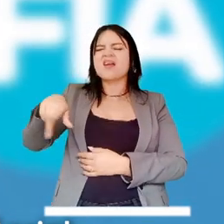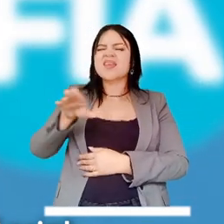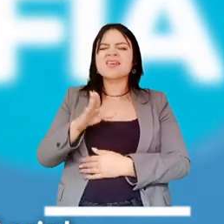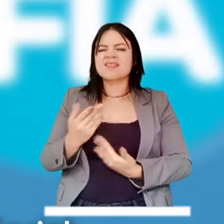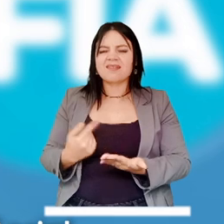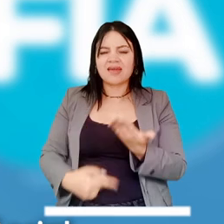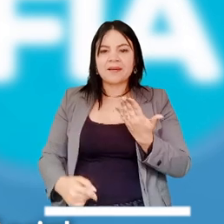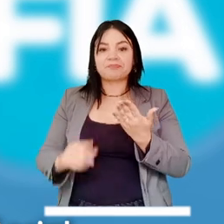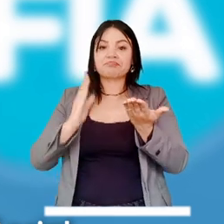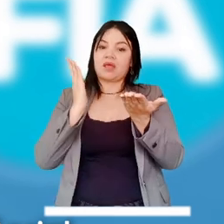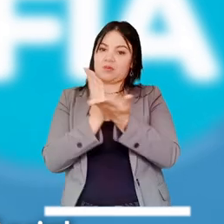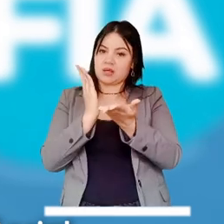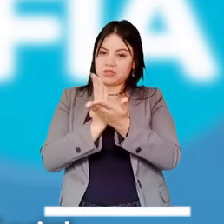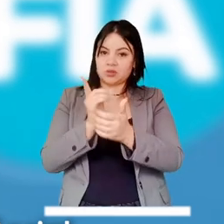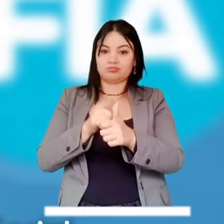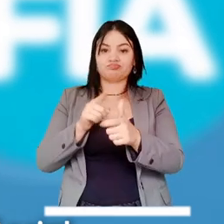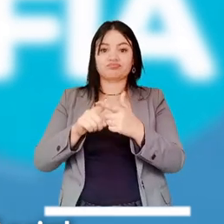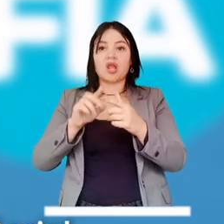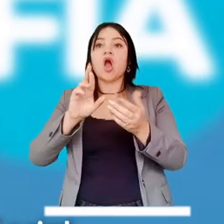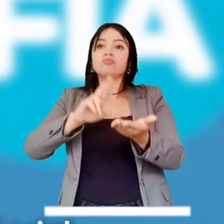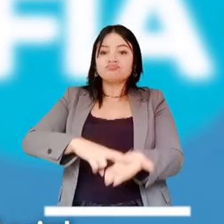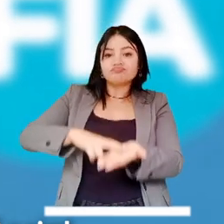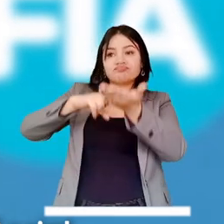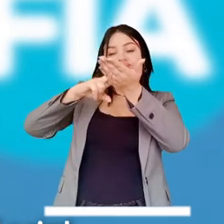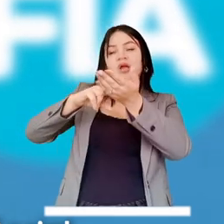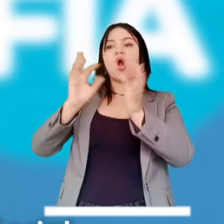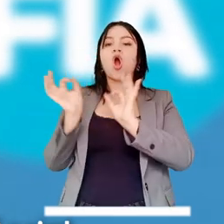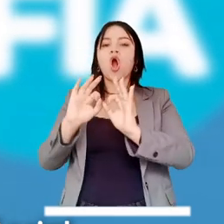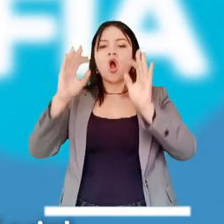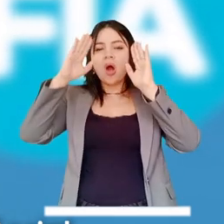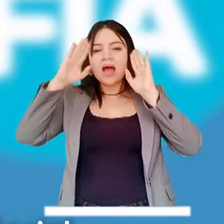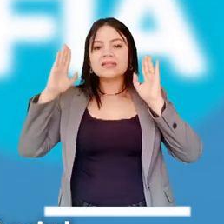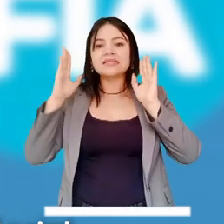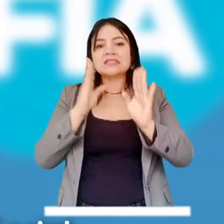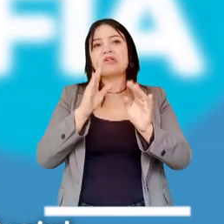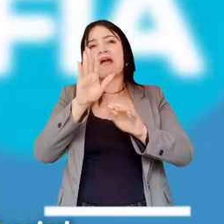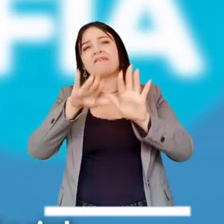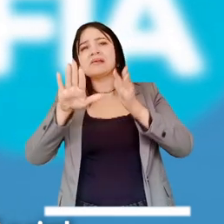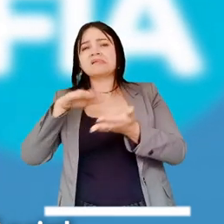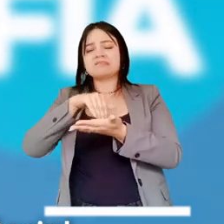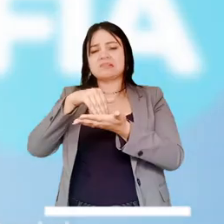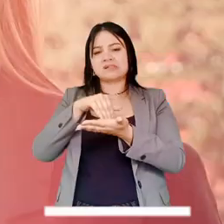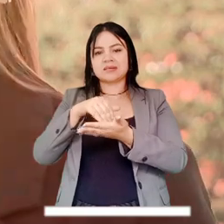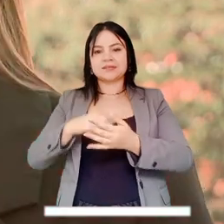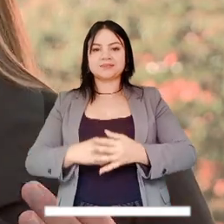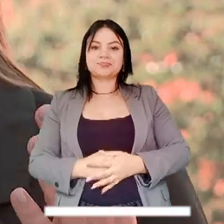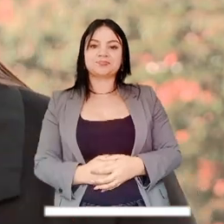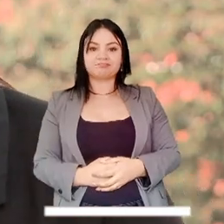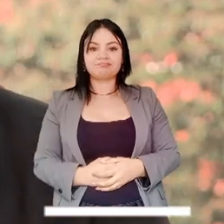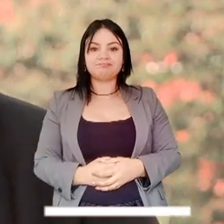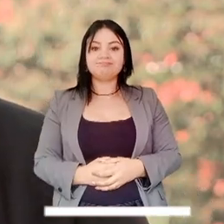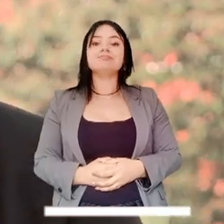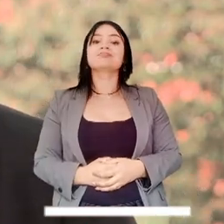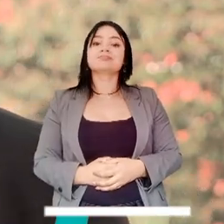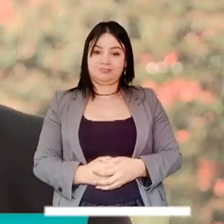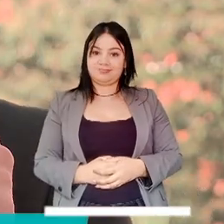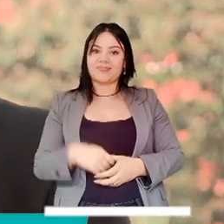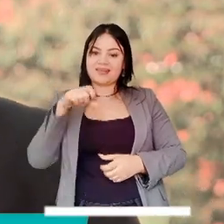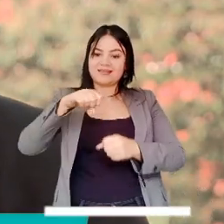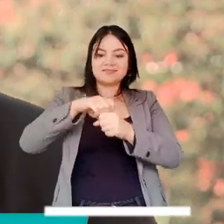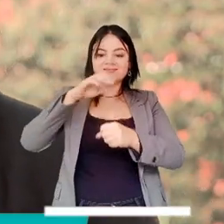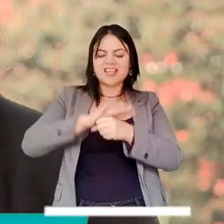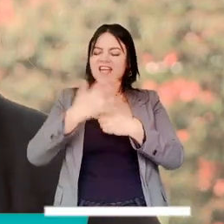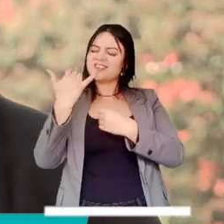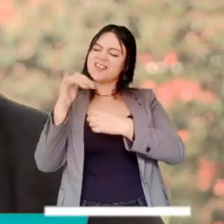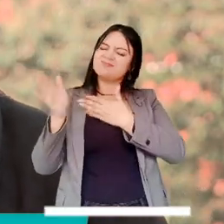en donde puede contar con servicios de educación, resocialización o atención a las vulnerabilidades. El Distrito de Medellín ya